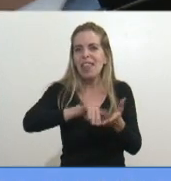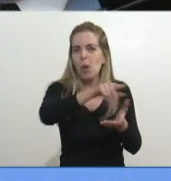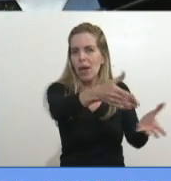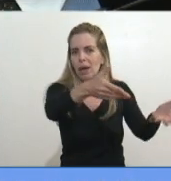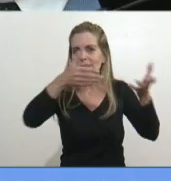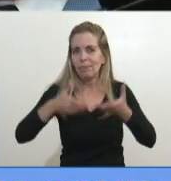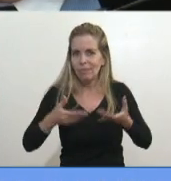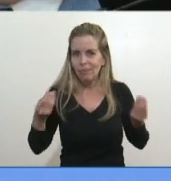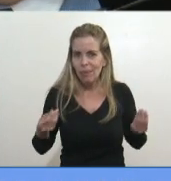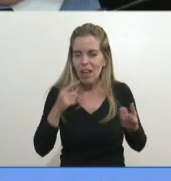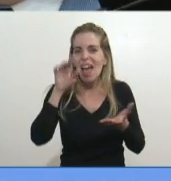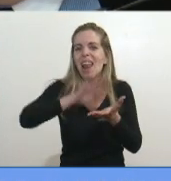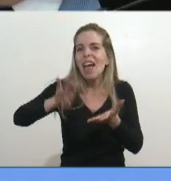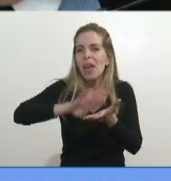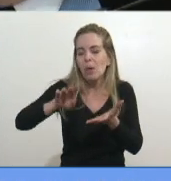fue la entrega del país,